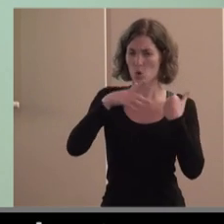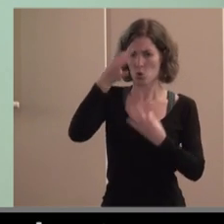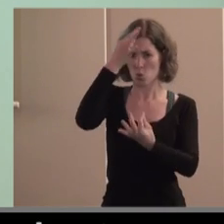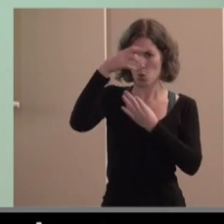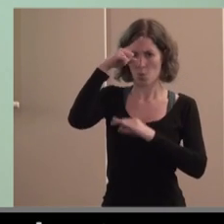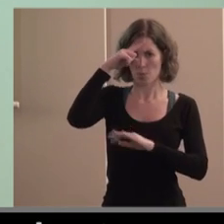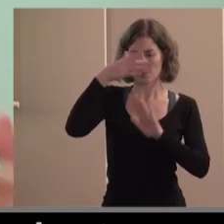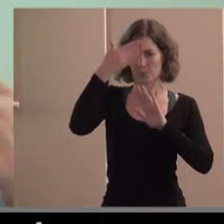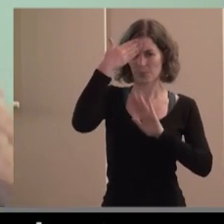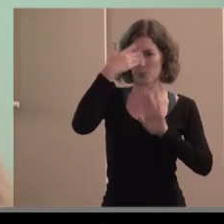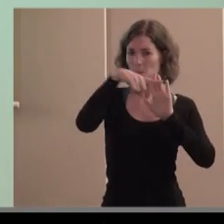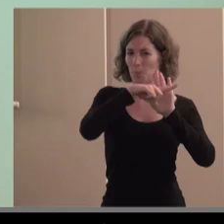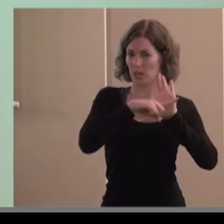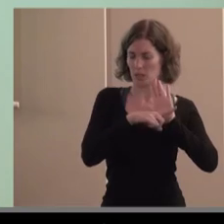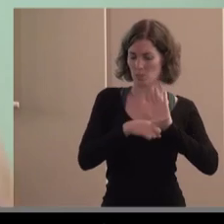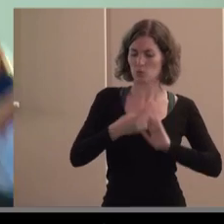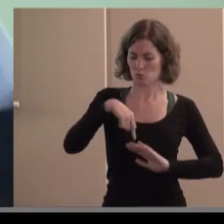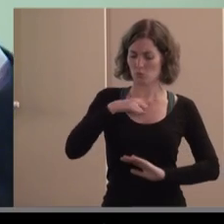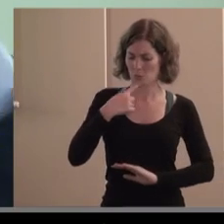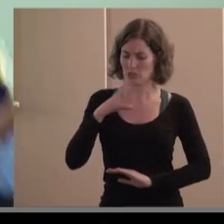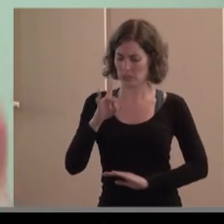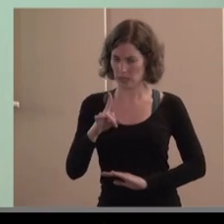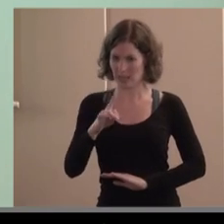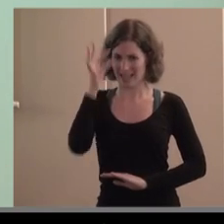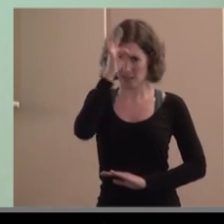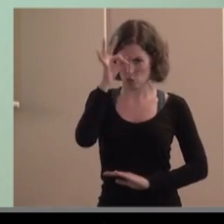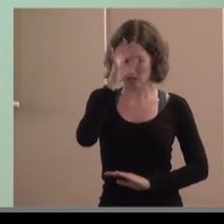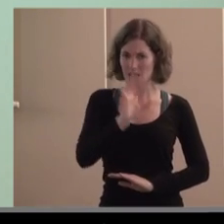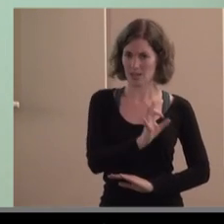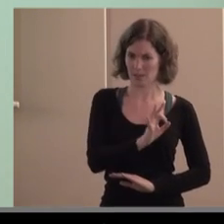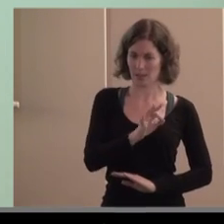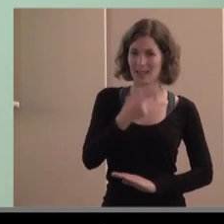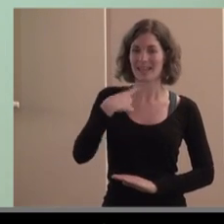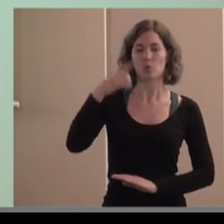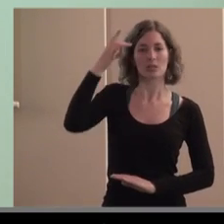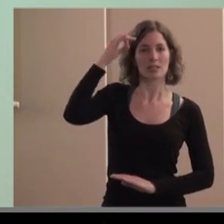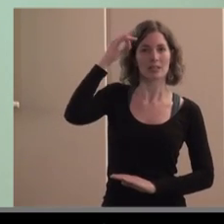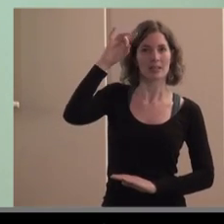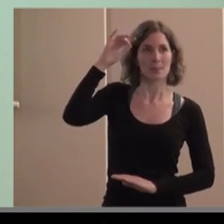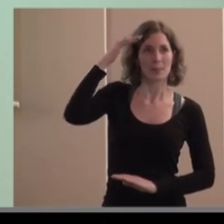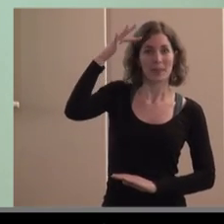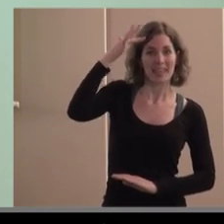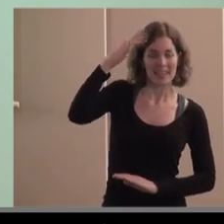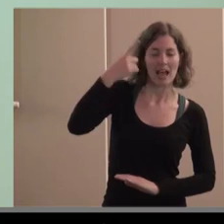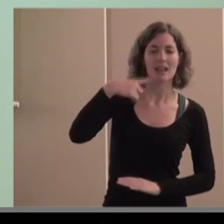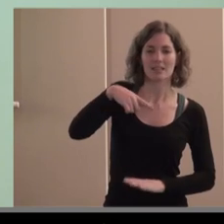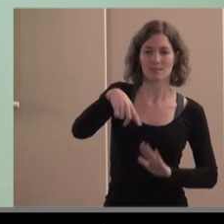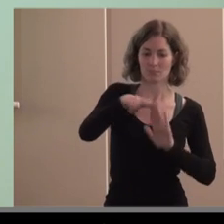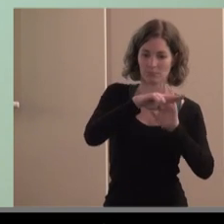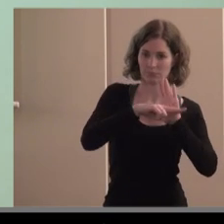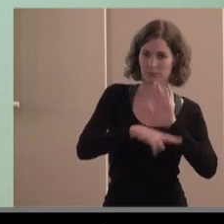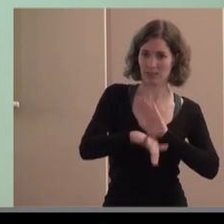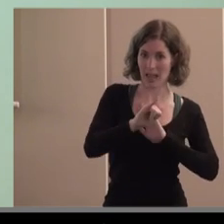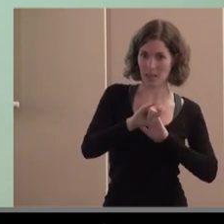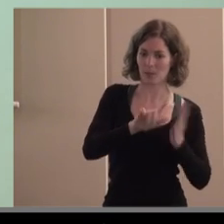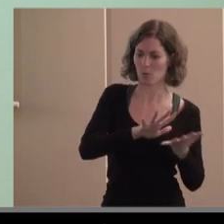llevarlo a las palabras las ideas a las palabras y las palabras a los hechos porque se nos mide no por lo que pensamos sino se nos